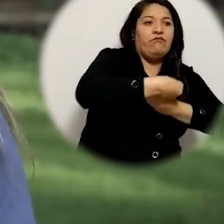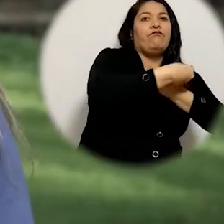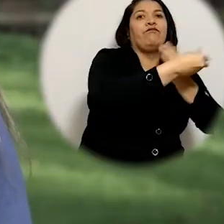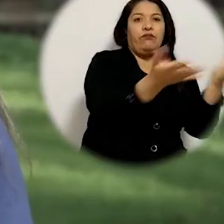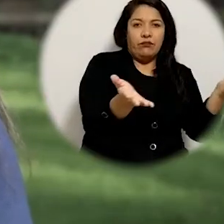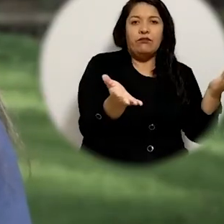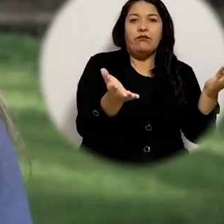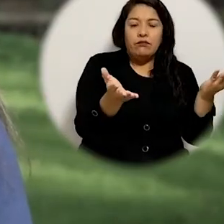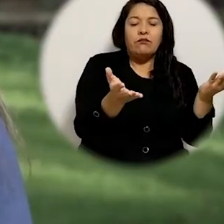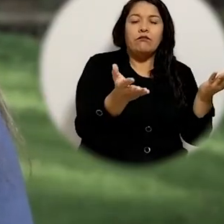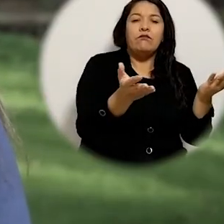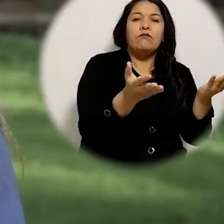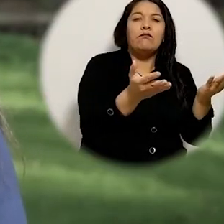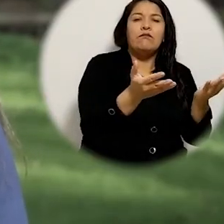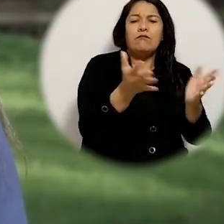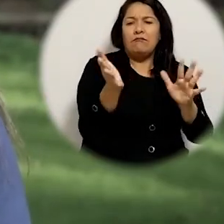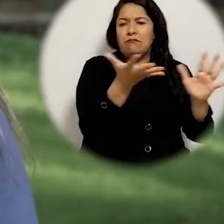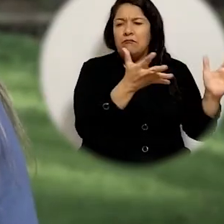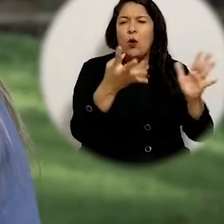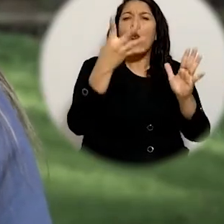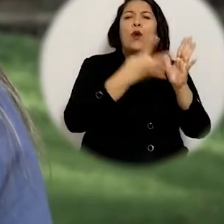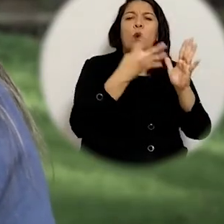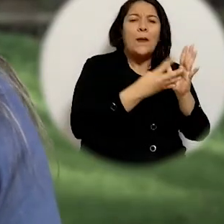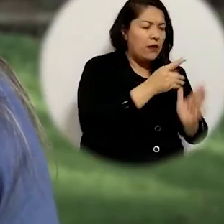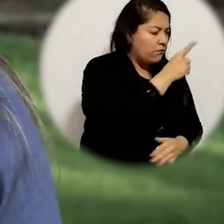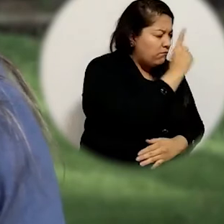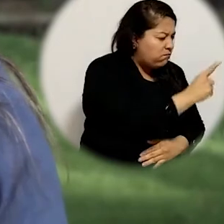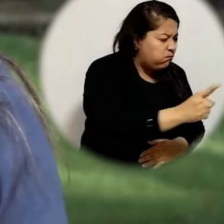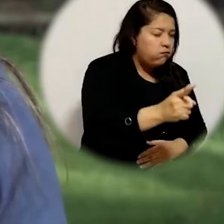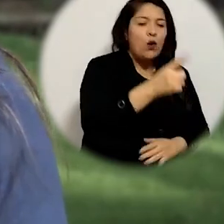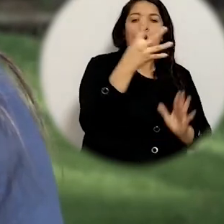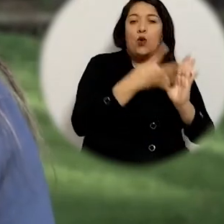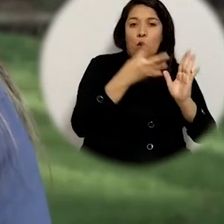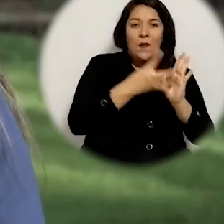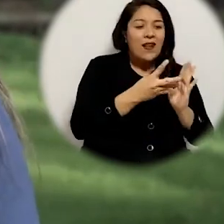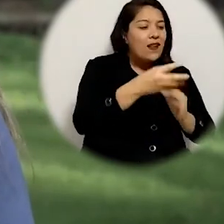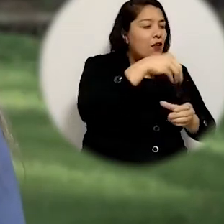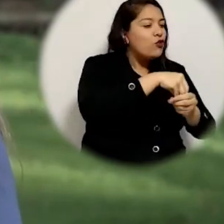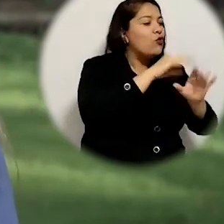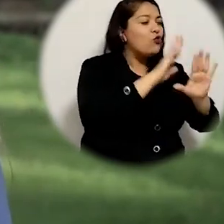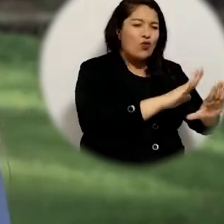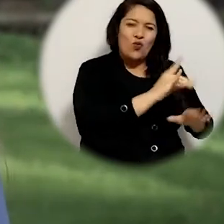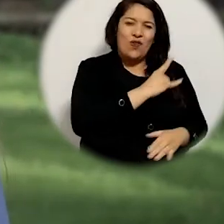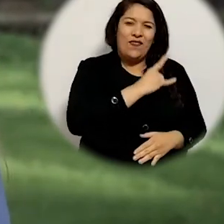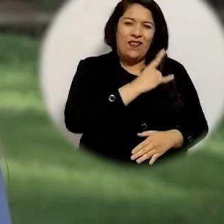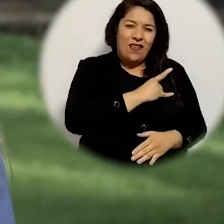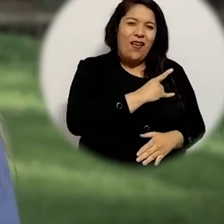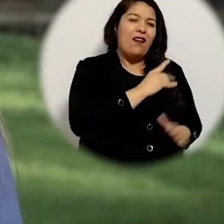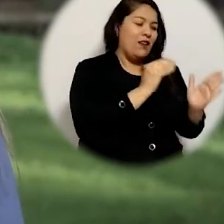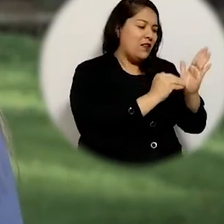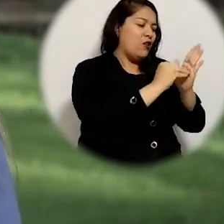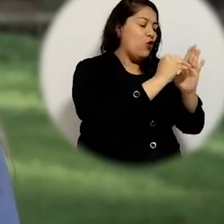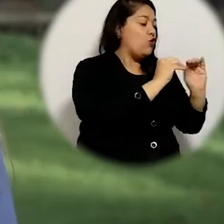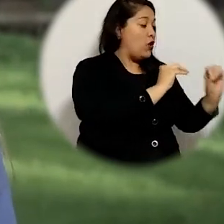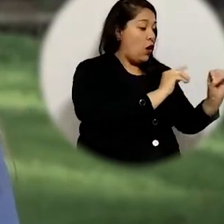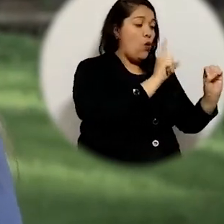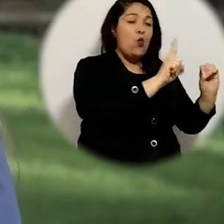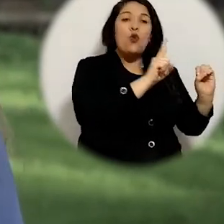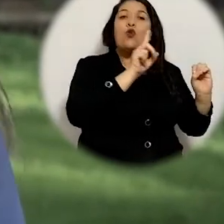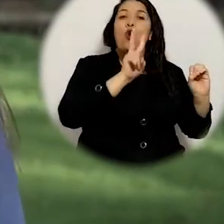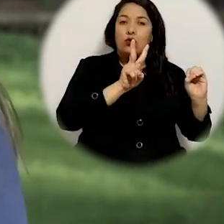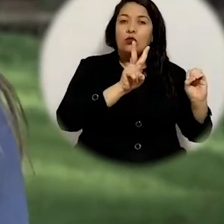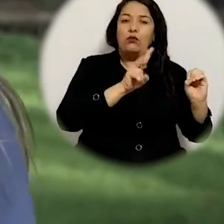es decir, alrededor de 4.000 envases a la comunidad universitaria entre los estratos 0, 1 y 2